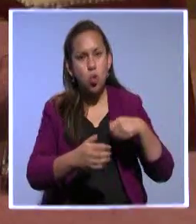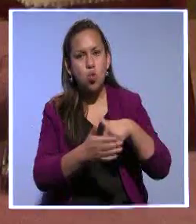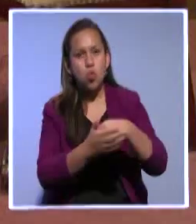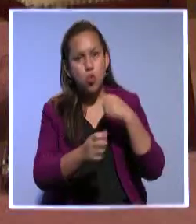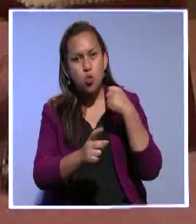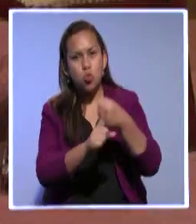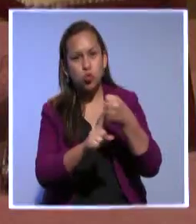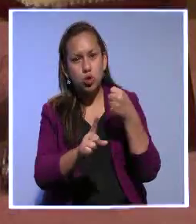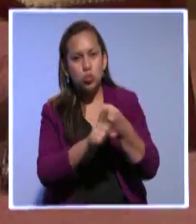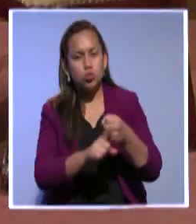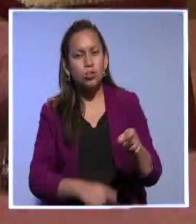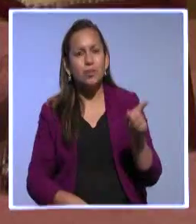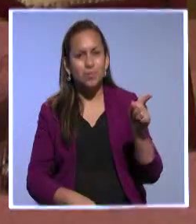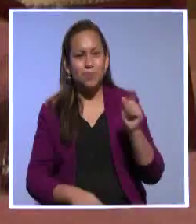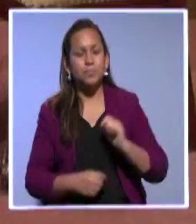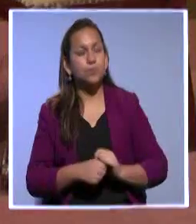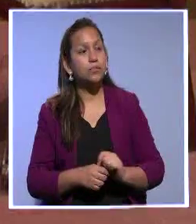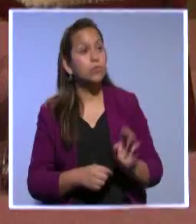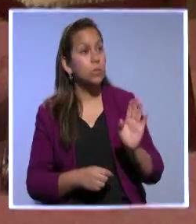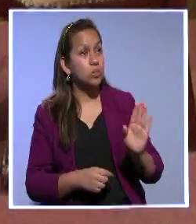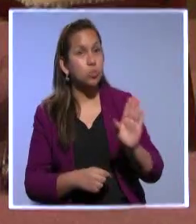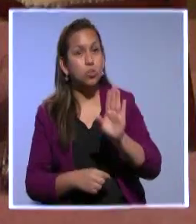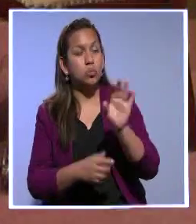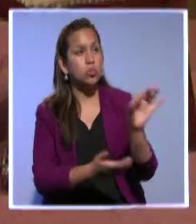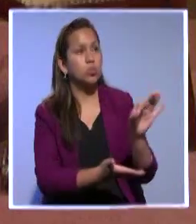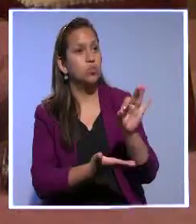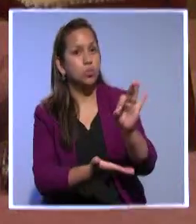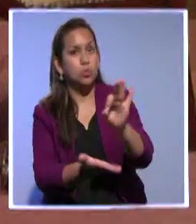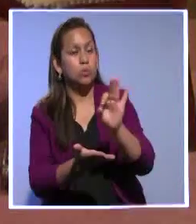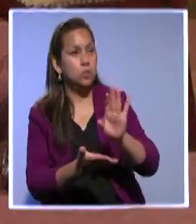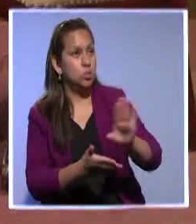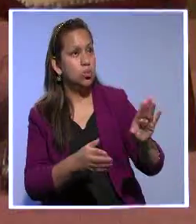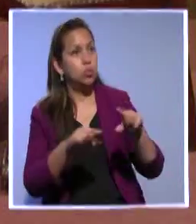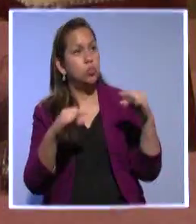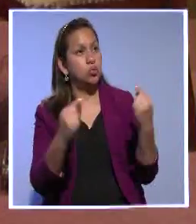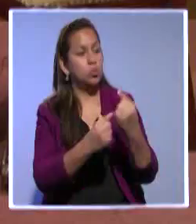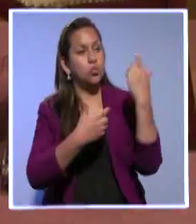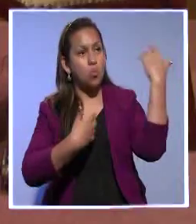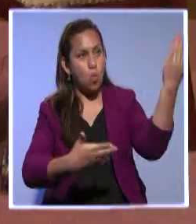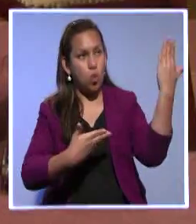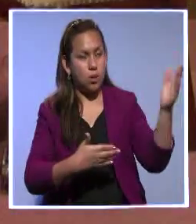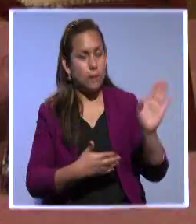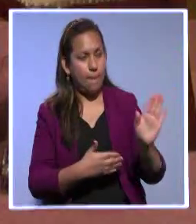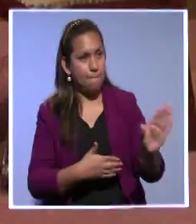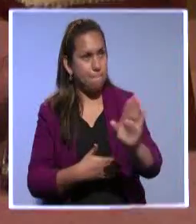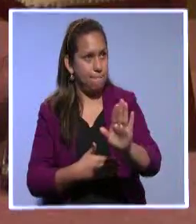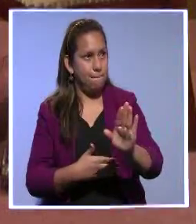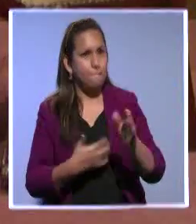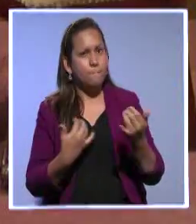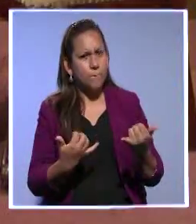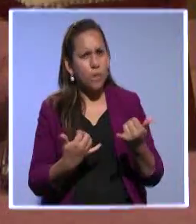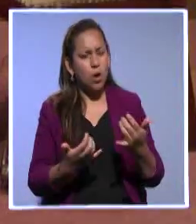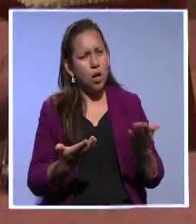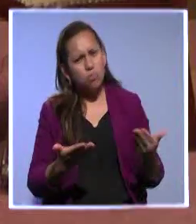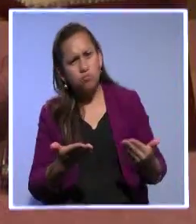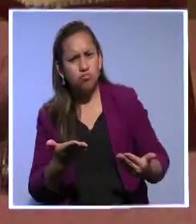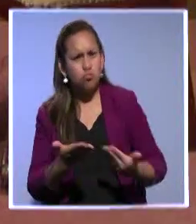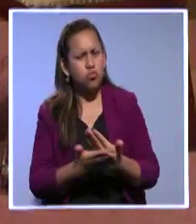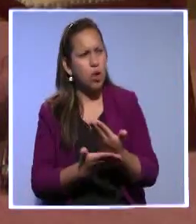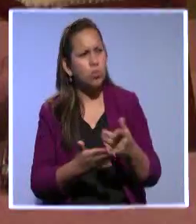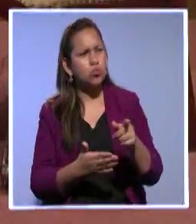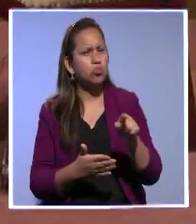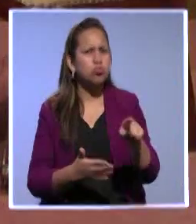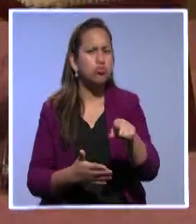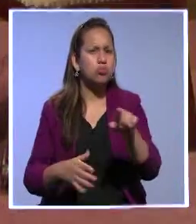las agrupaciones políticas a las cuales ustedes representan respecto de estos últimos movimientos en el tablero electoral. Asambleísta Vintimilla.